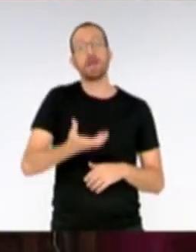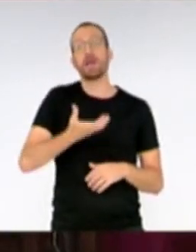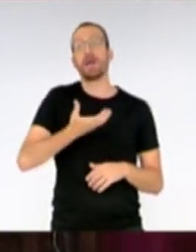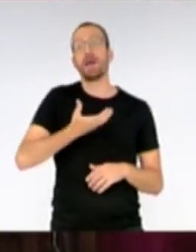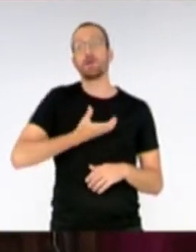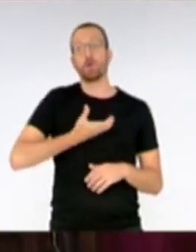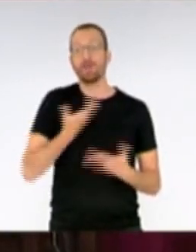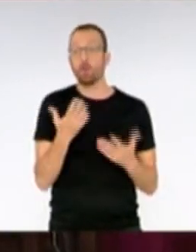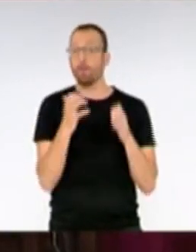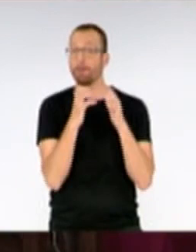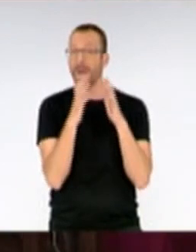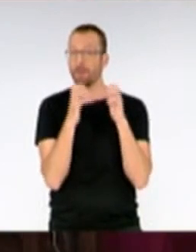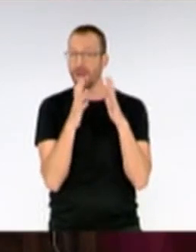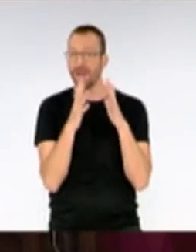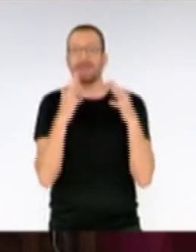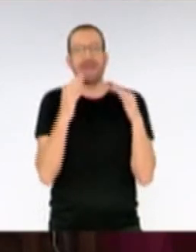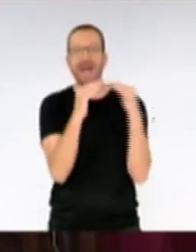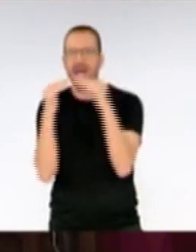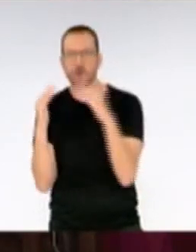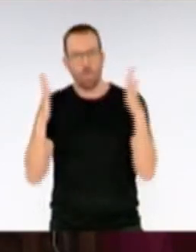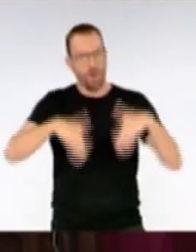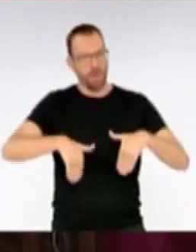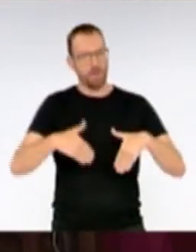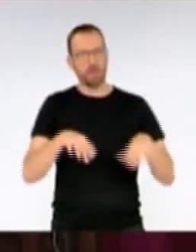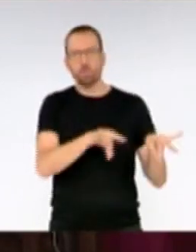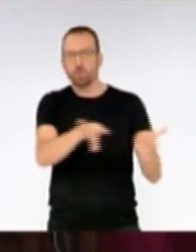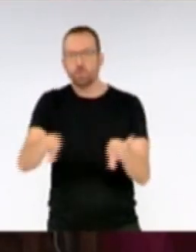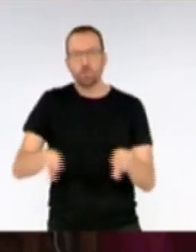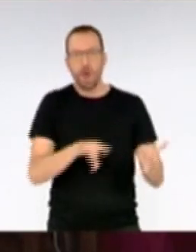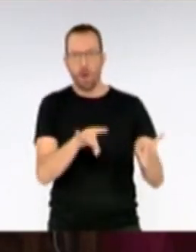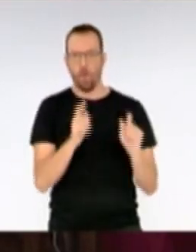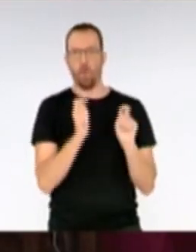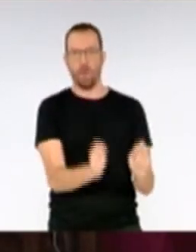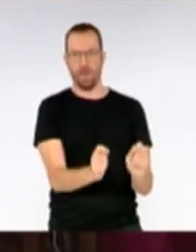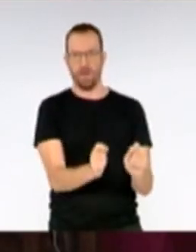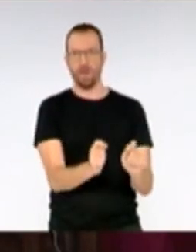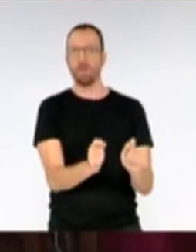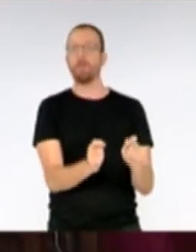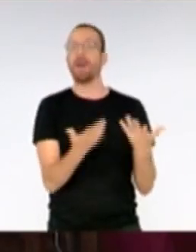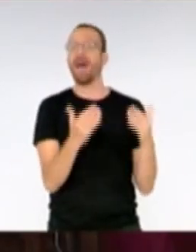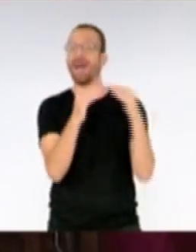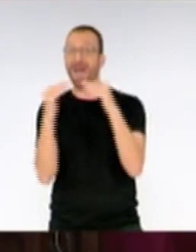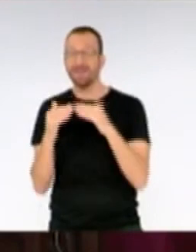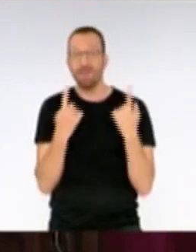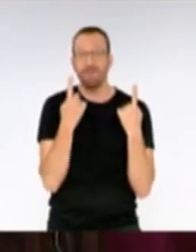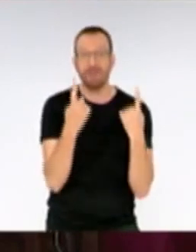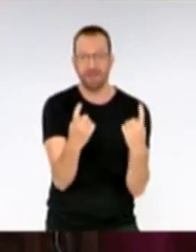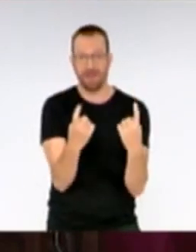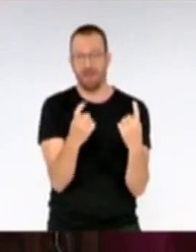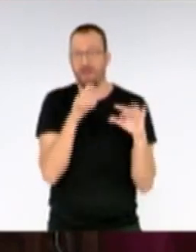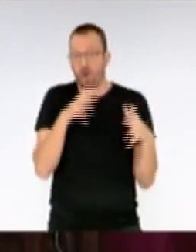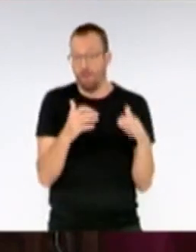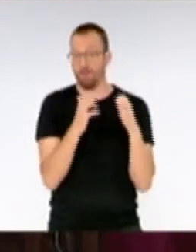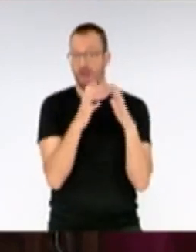de la isla de la Palma, que es la falta de vivienda, buscar suelo para que todas esas viviendas que necesitamos en la isla